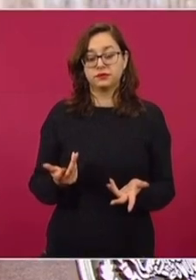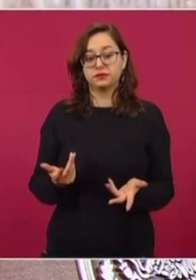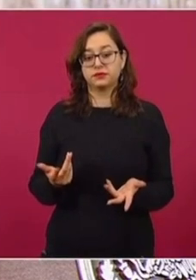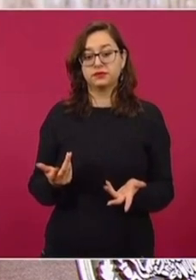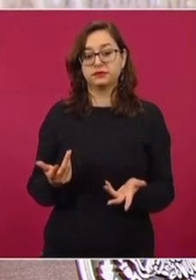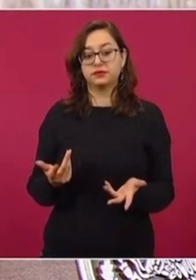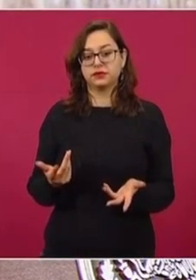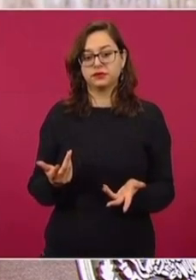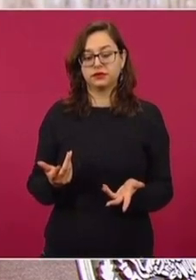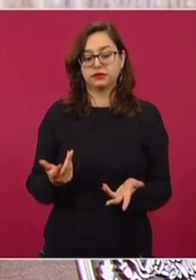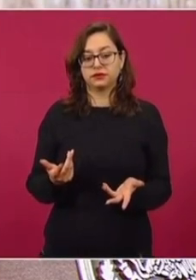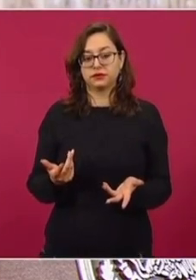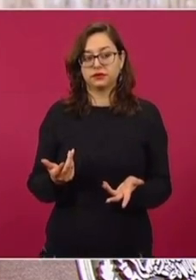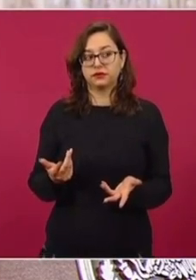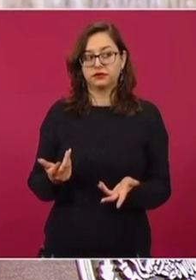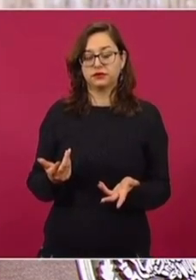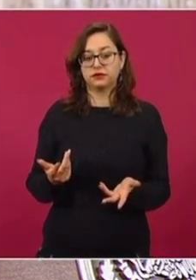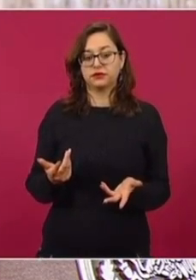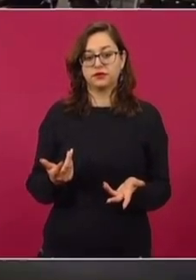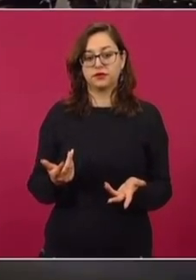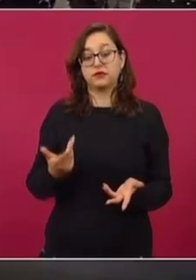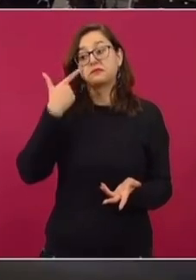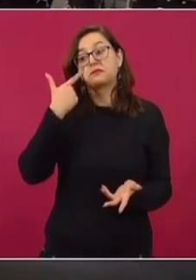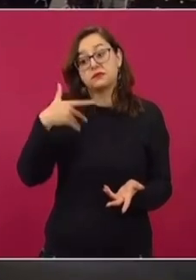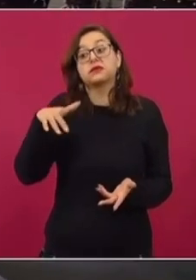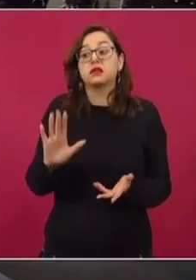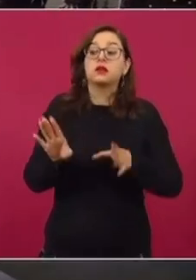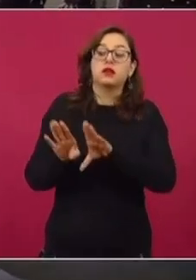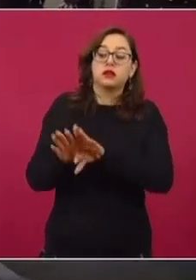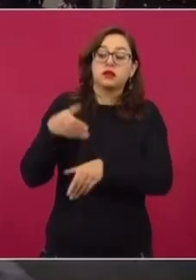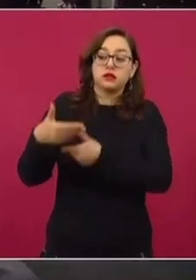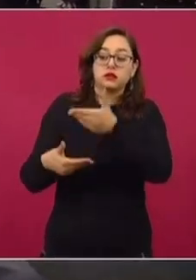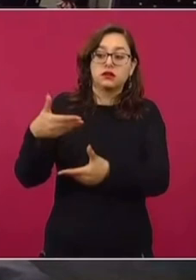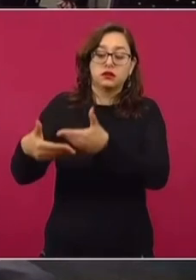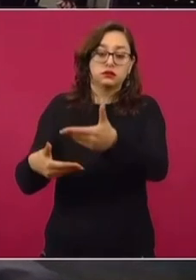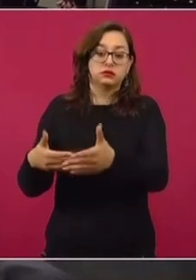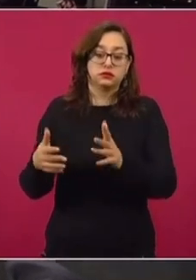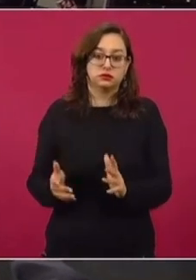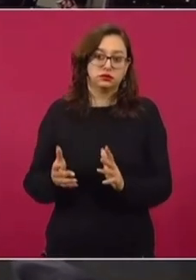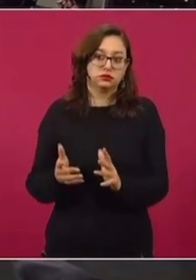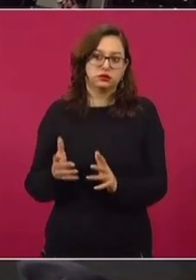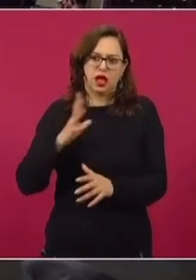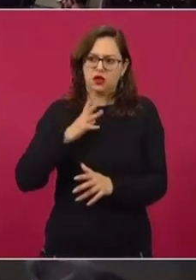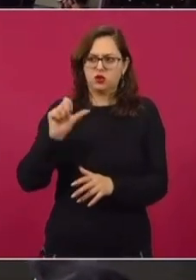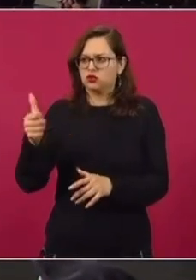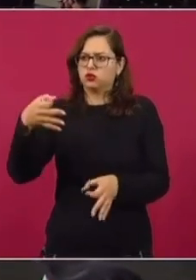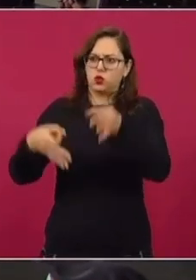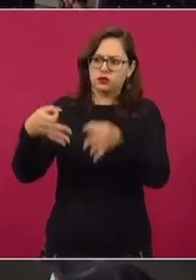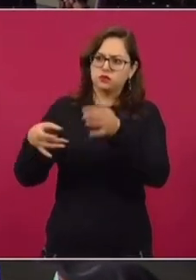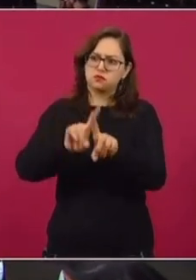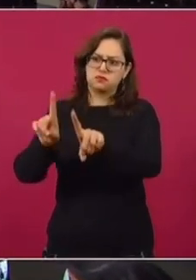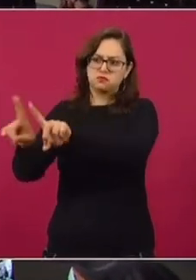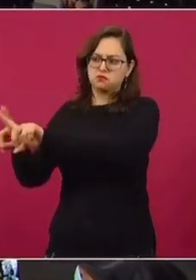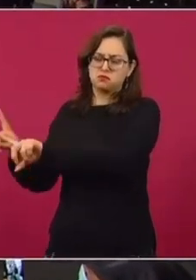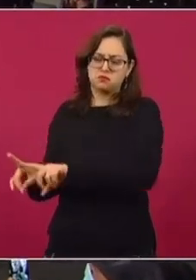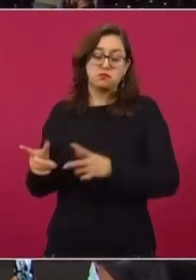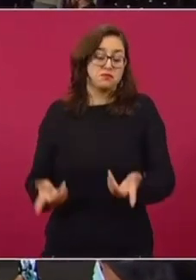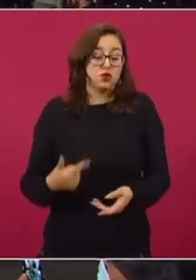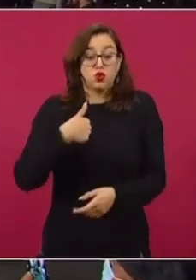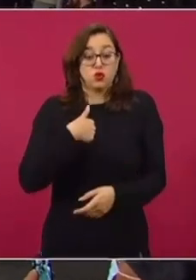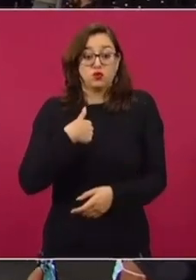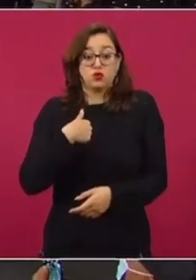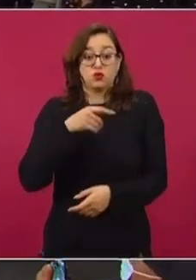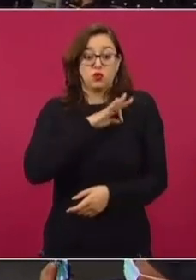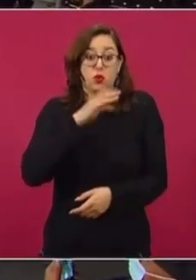qué sigue sobre este asunto, judicial como otros. Yo lo único que puedo decir o repetir